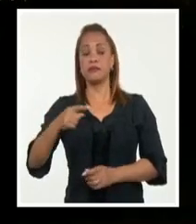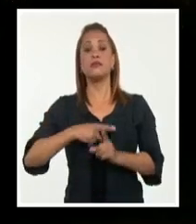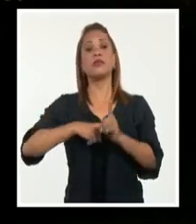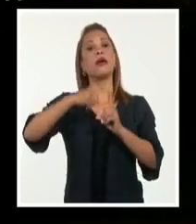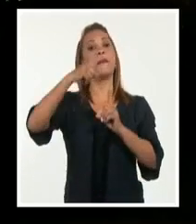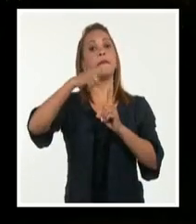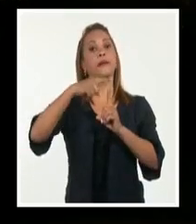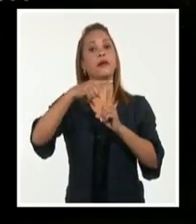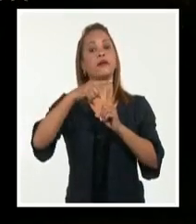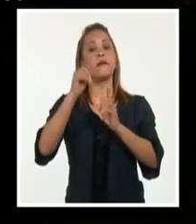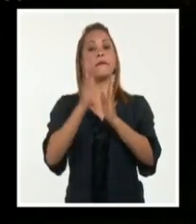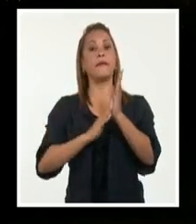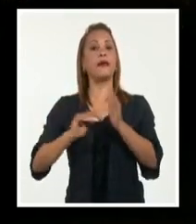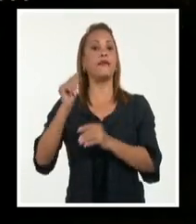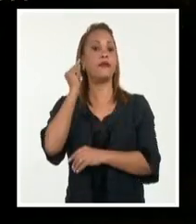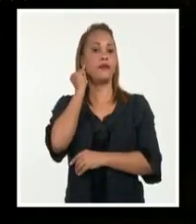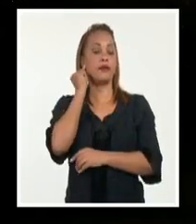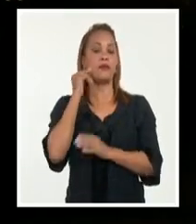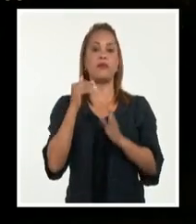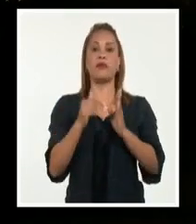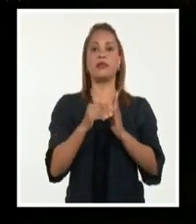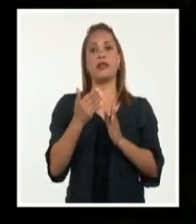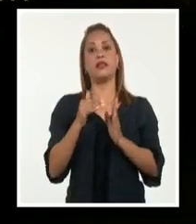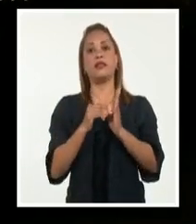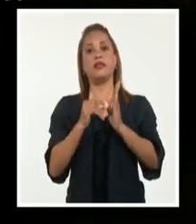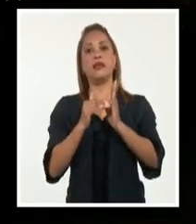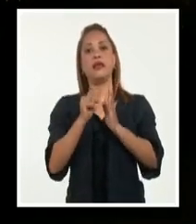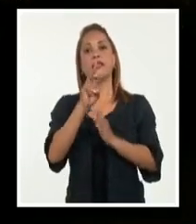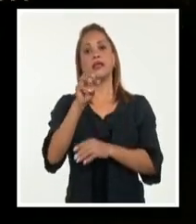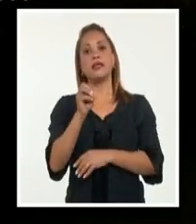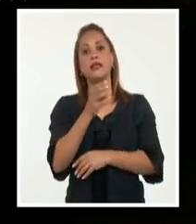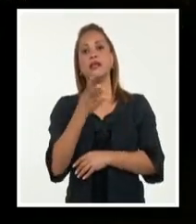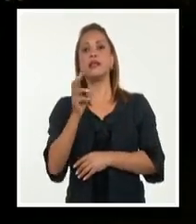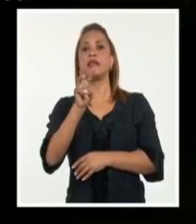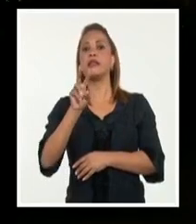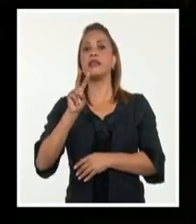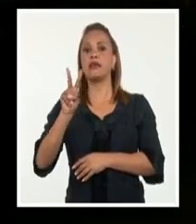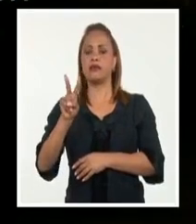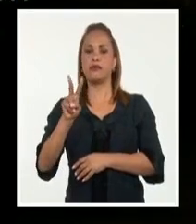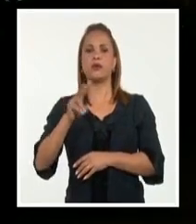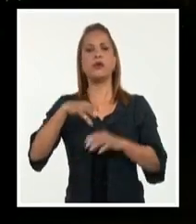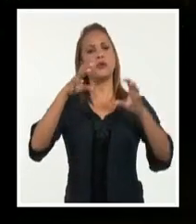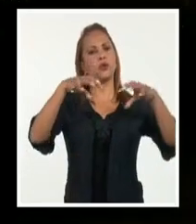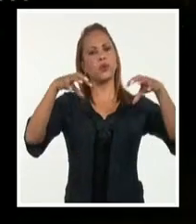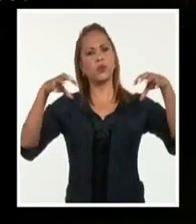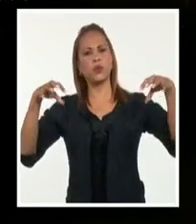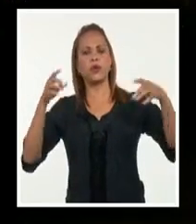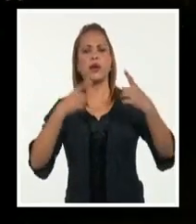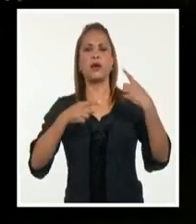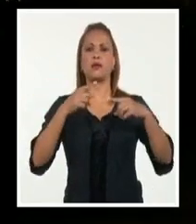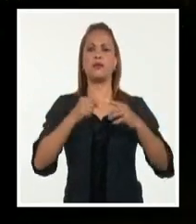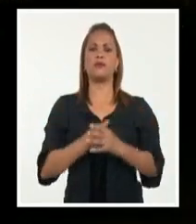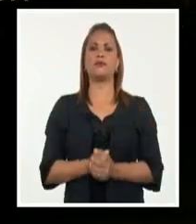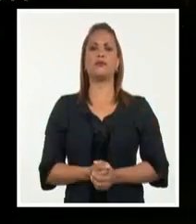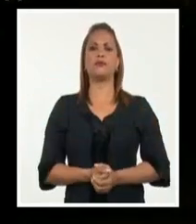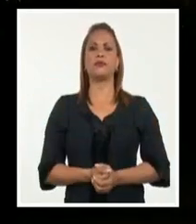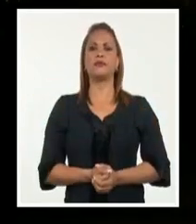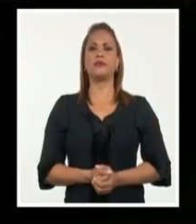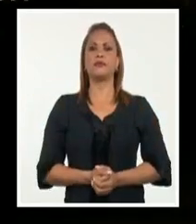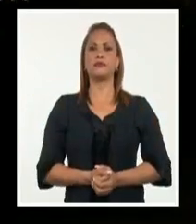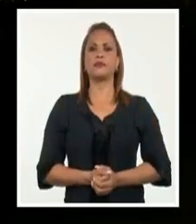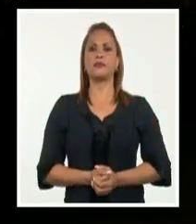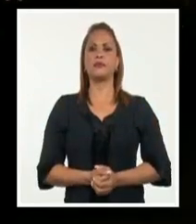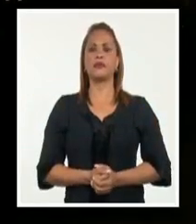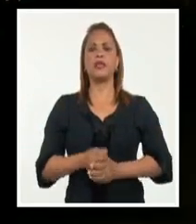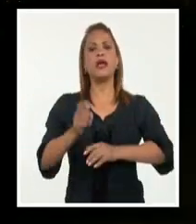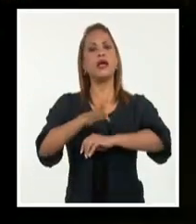mes de febrero, máximas en la tarde entre 30 y 33 grados celsius con baja probabilidad de lluvias o aislados chubascos de manera ocasional en zonas